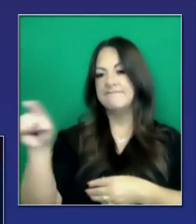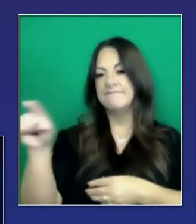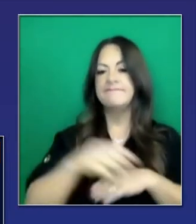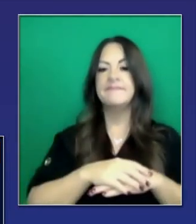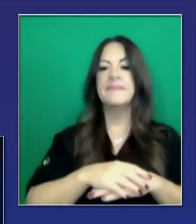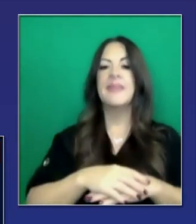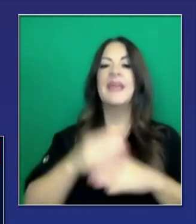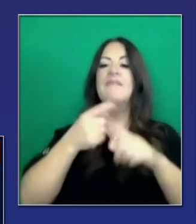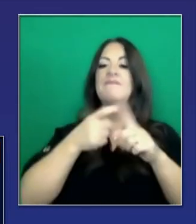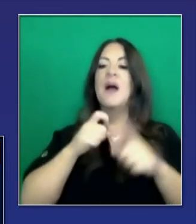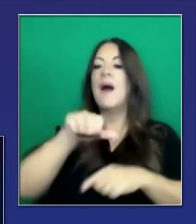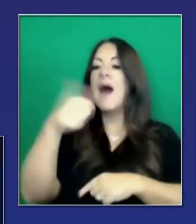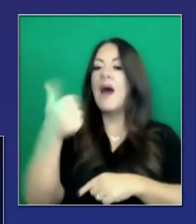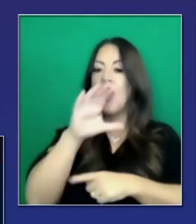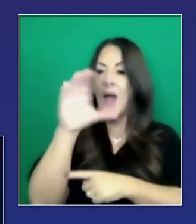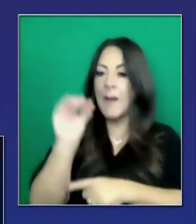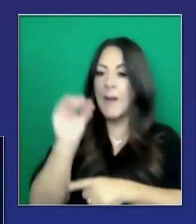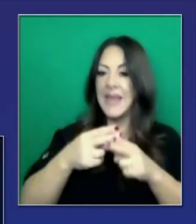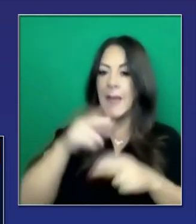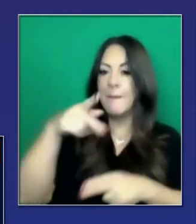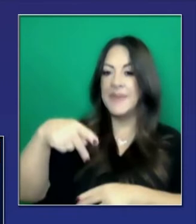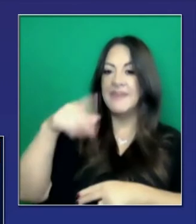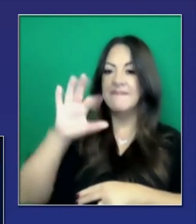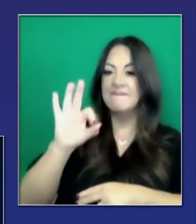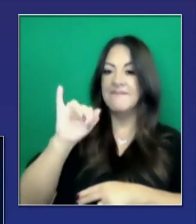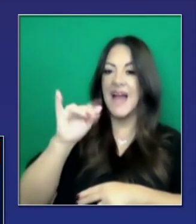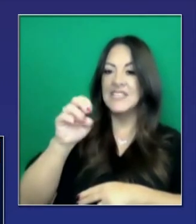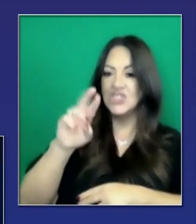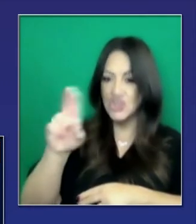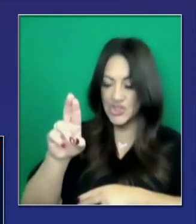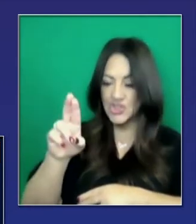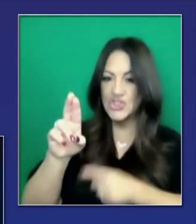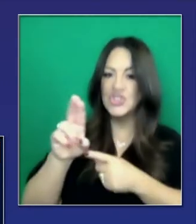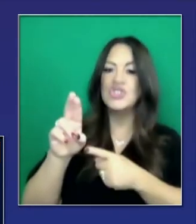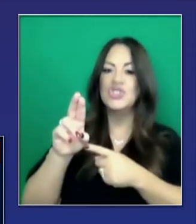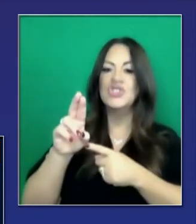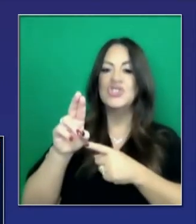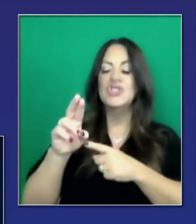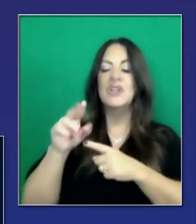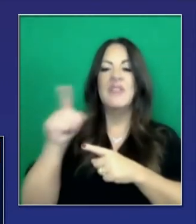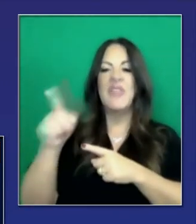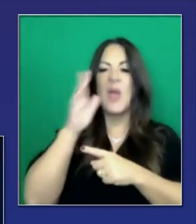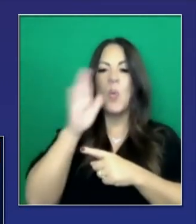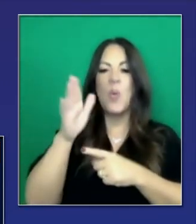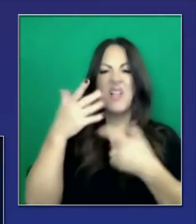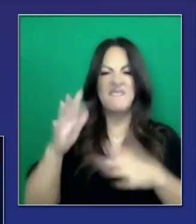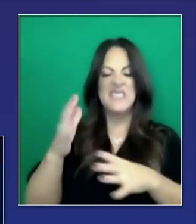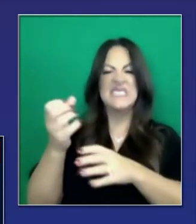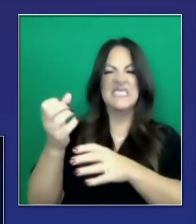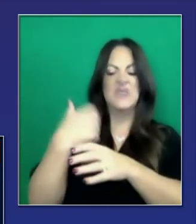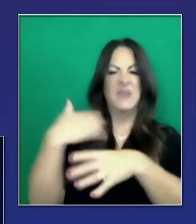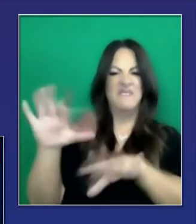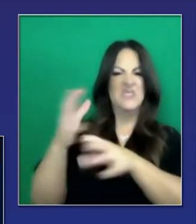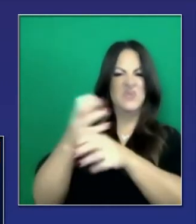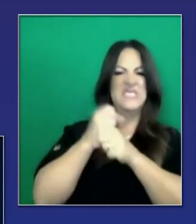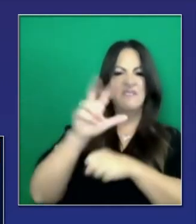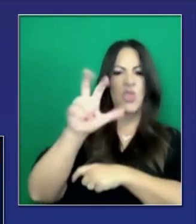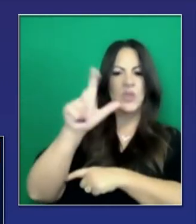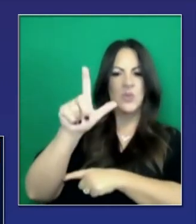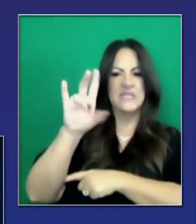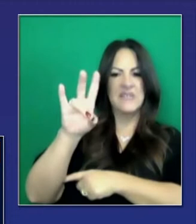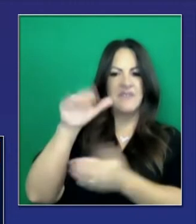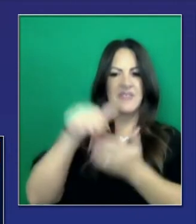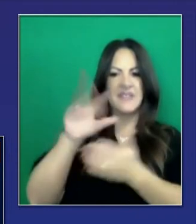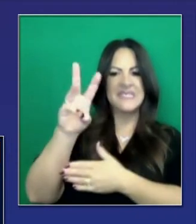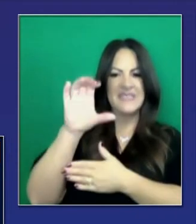885,000 dosis de Pfizer también se anticipa que estarán en el Estado antes del final de la semana. Hemos recibido 327